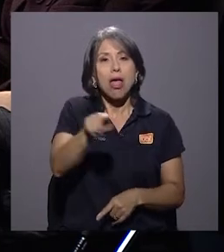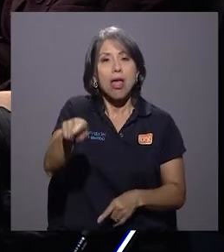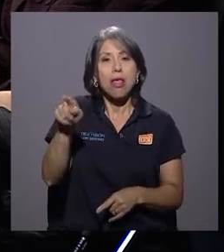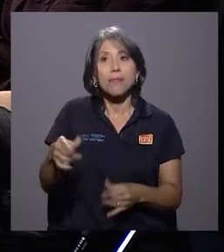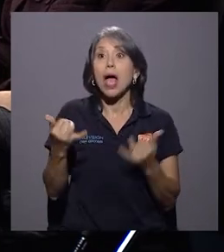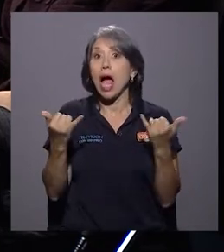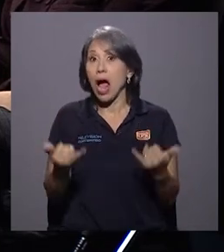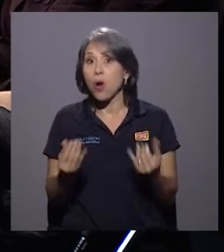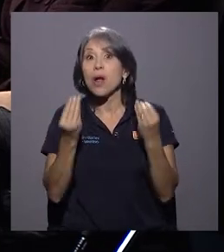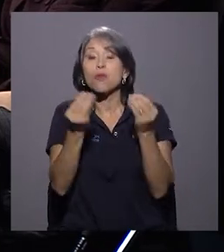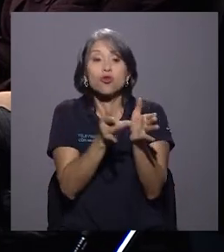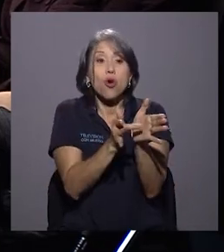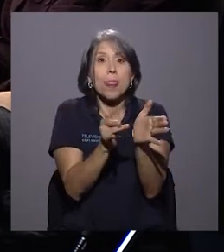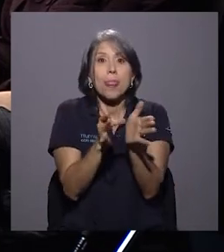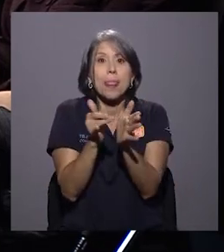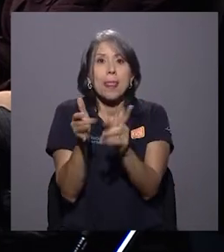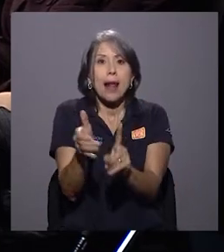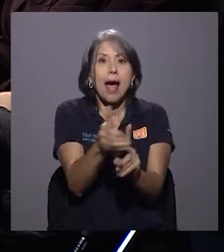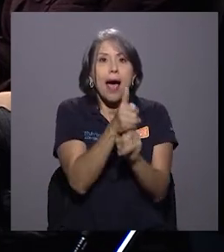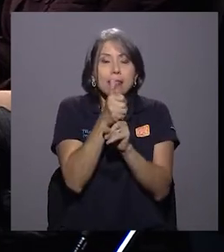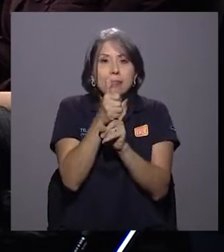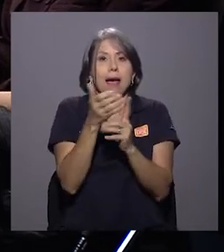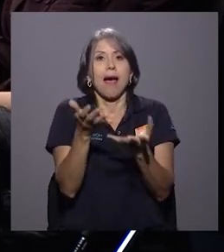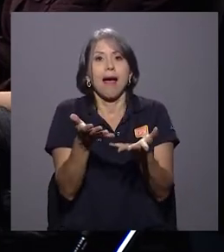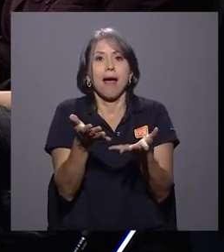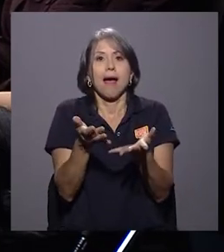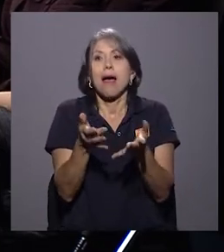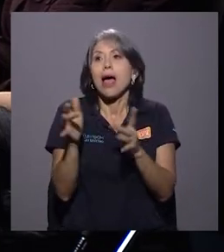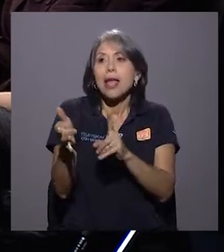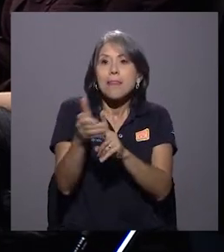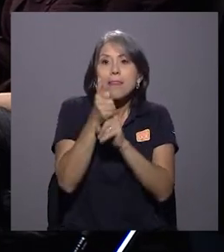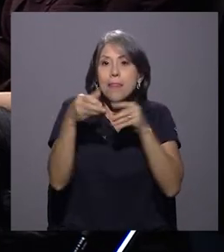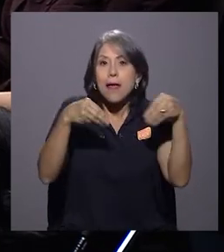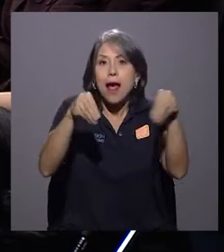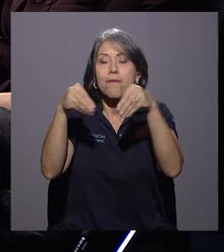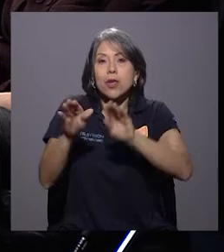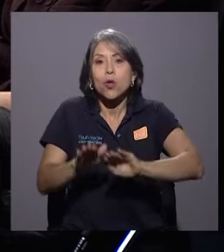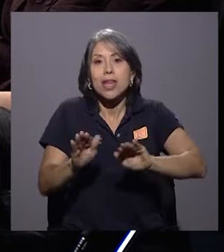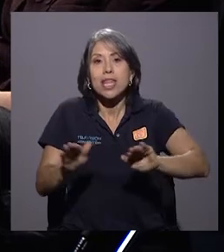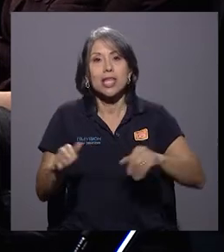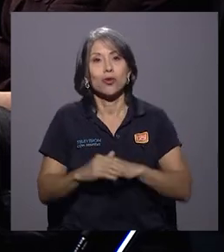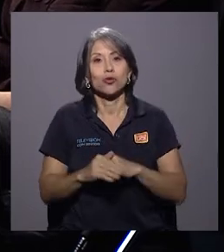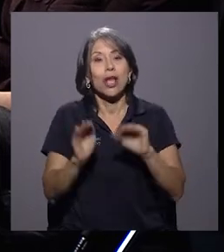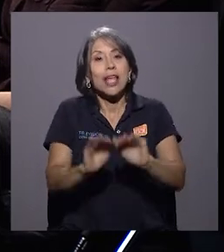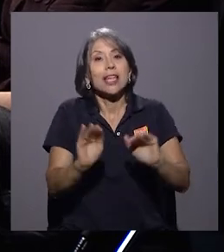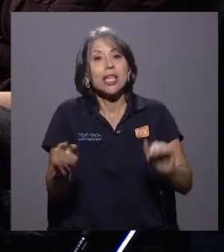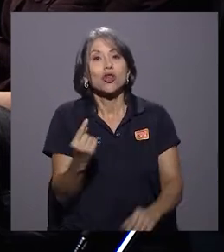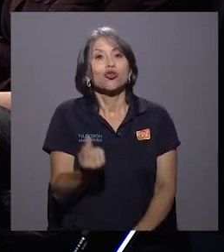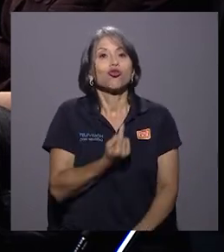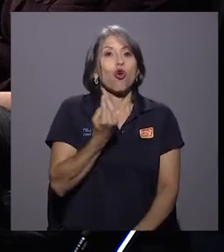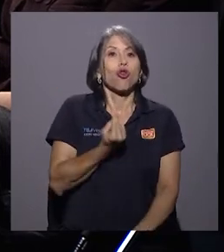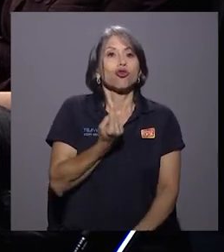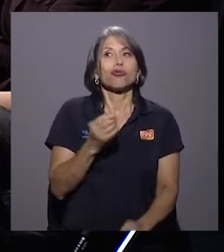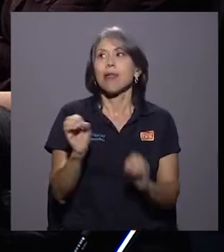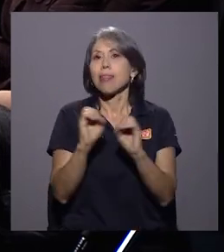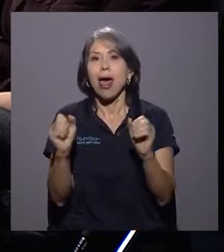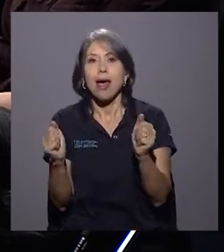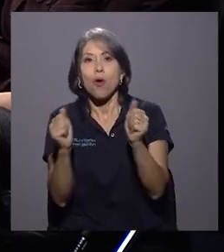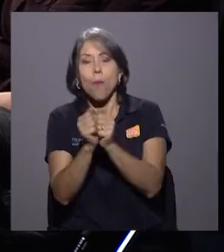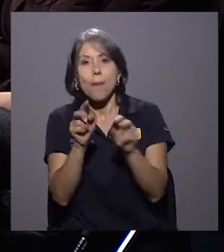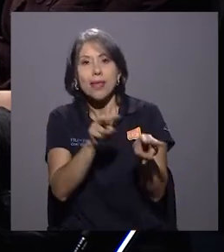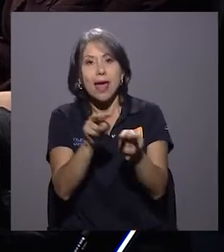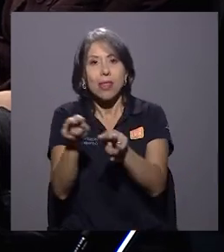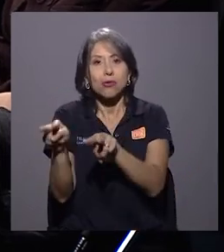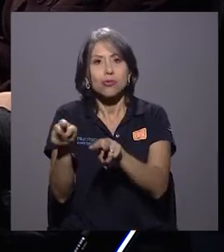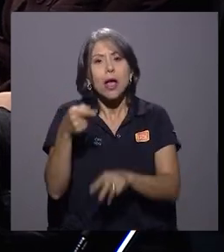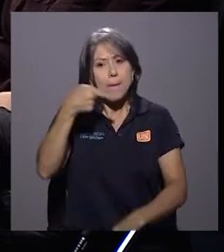de trata, más casos de tráfico de niños, más casos de niños solos y no acompañados, violencia que antes no se presentaba, hoy